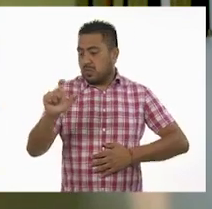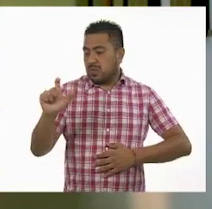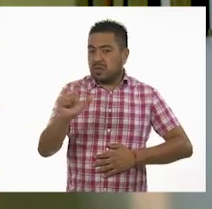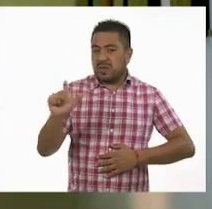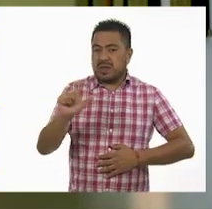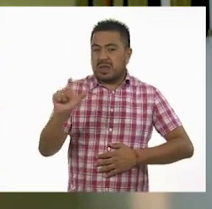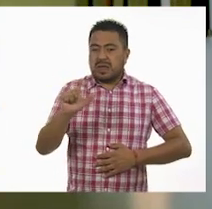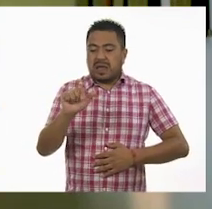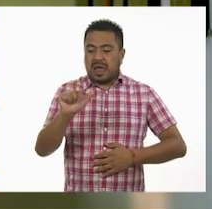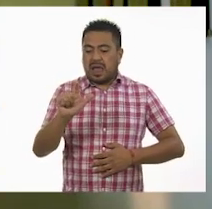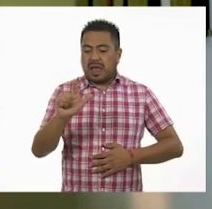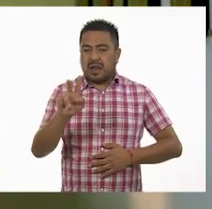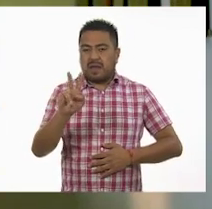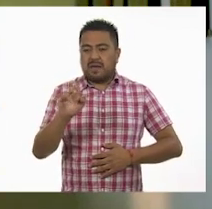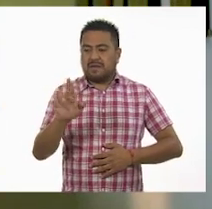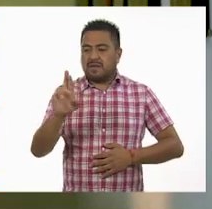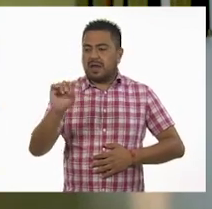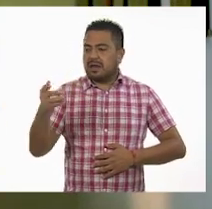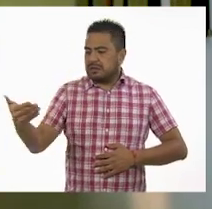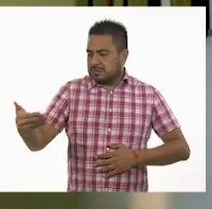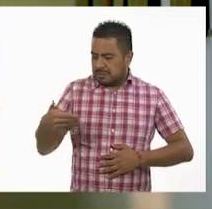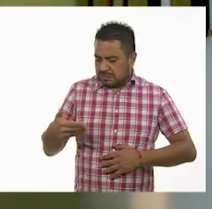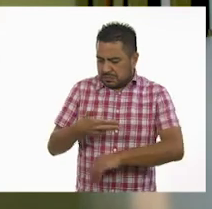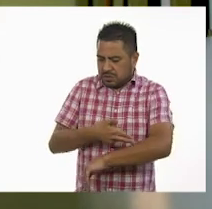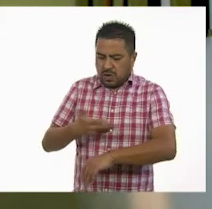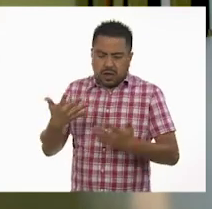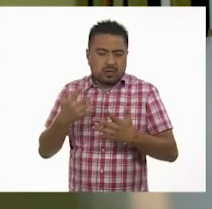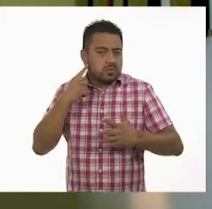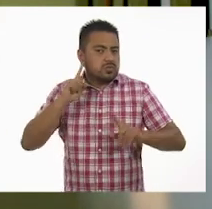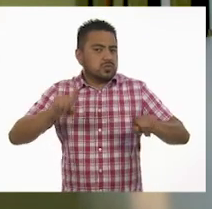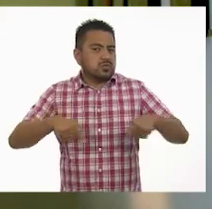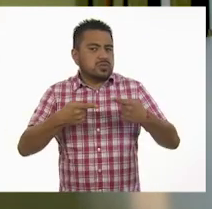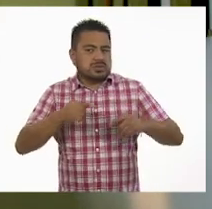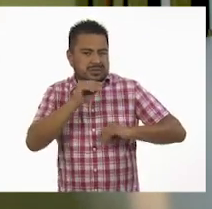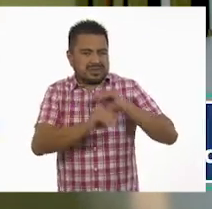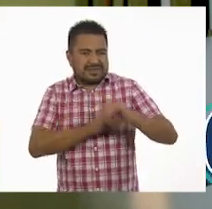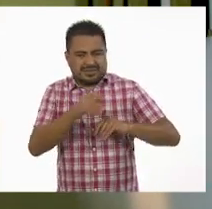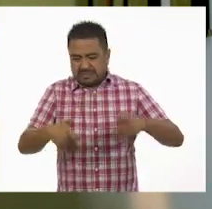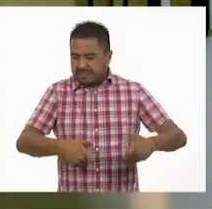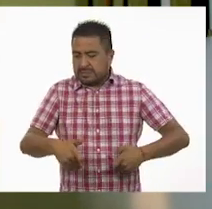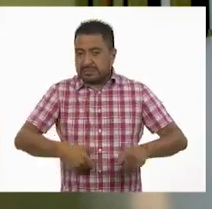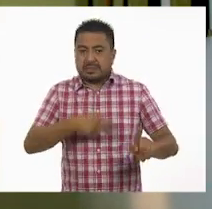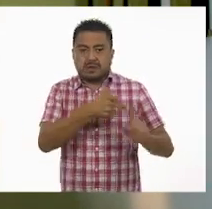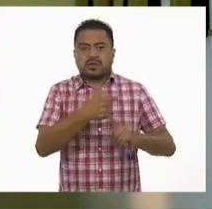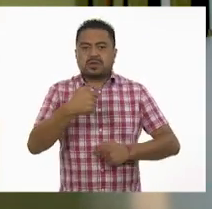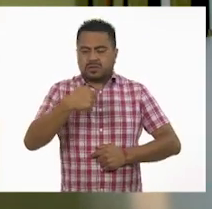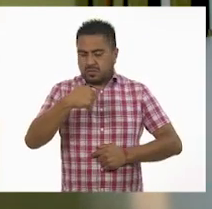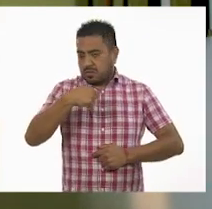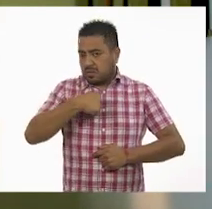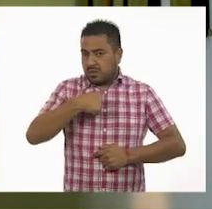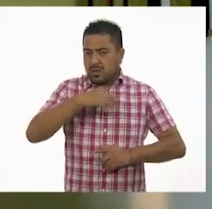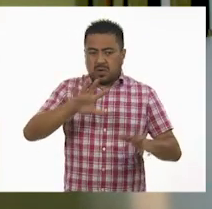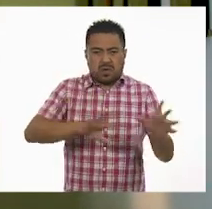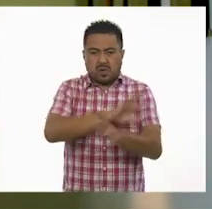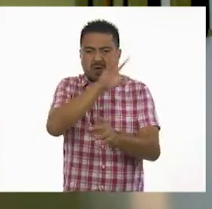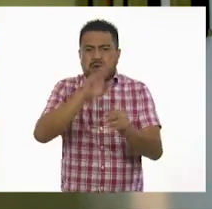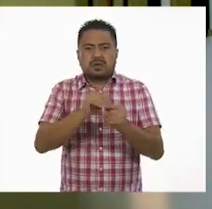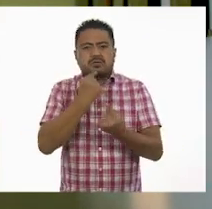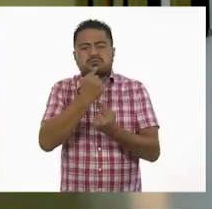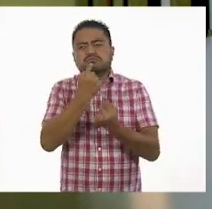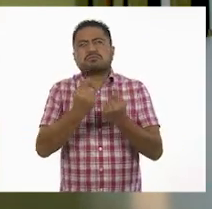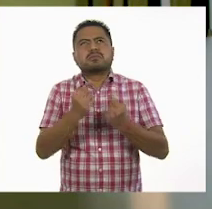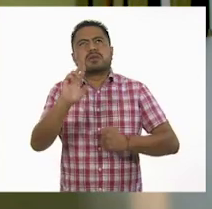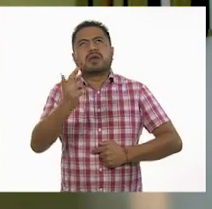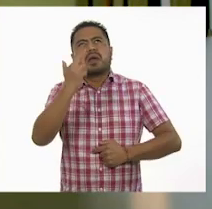este Álvaro me pidió que hiciera la música también de esta obra, todo fue hacia la infancia.